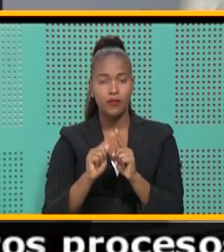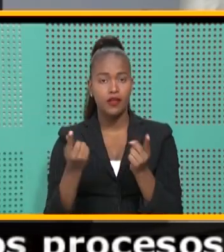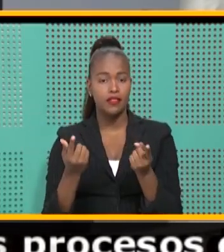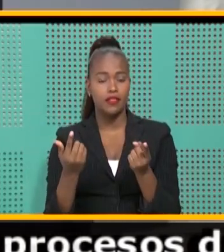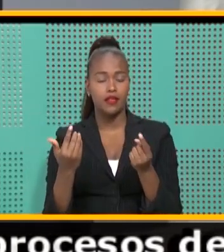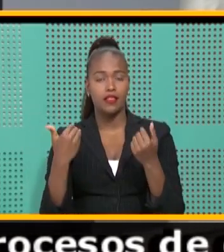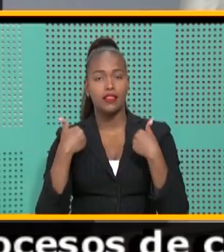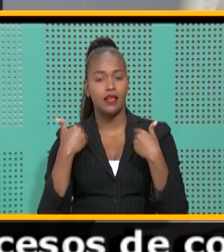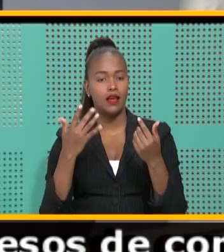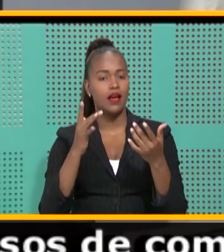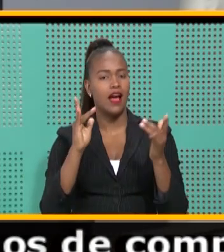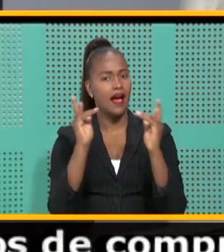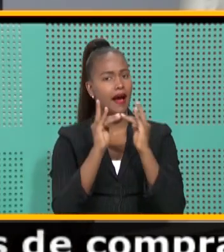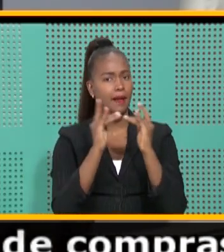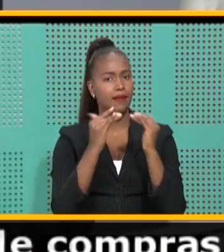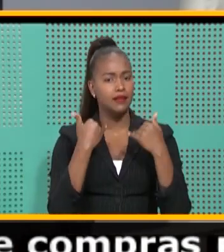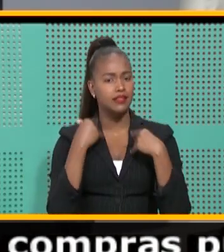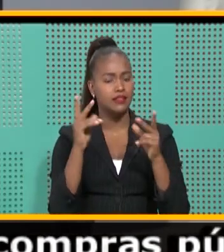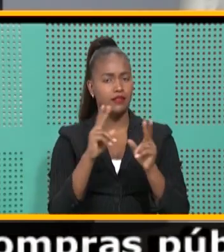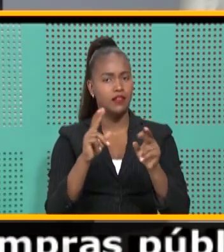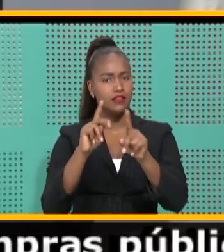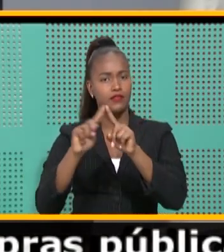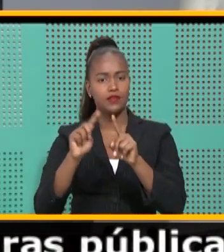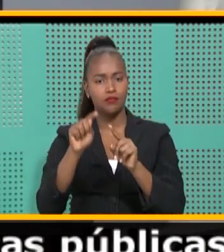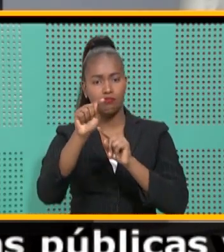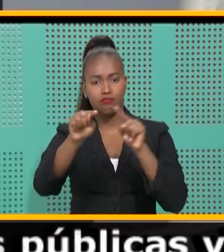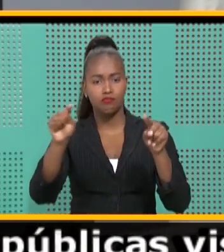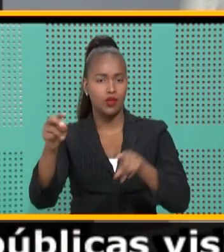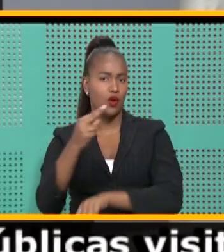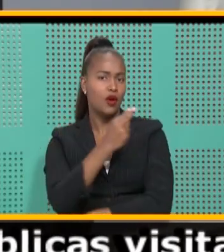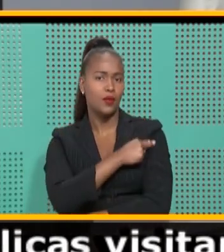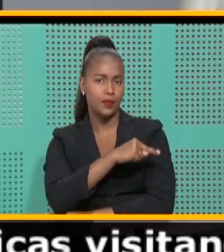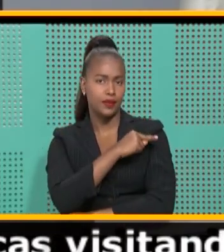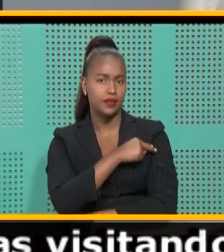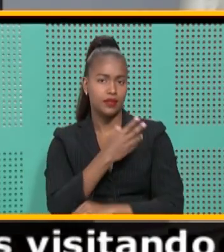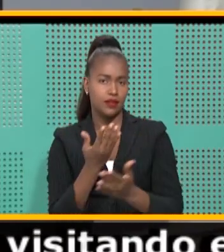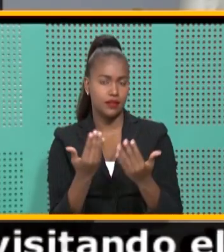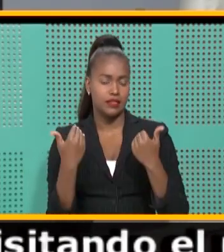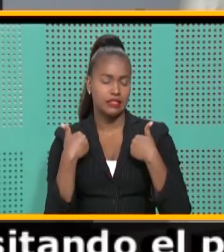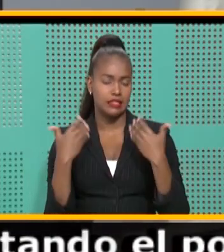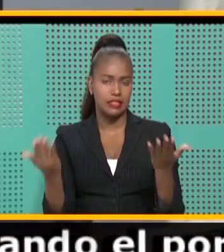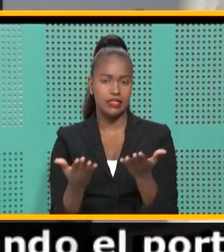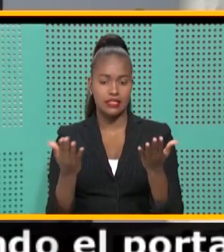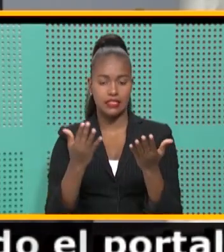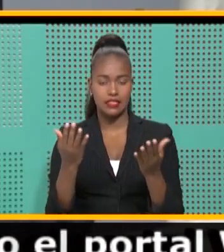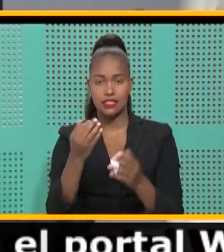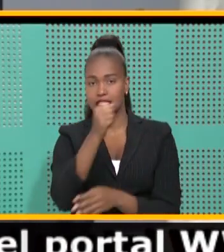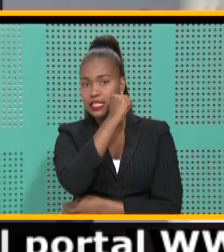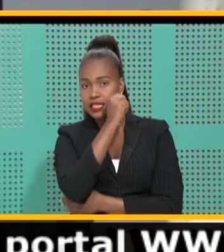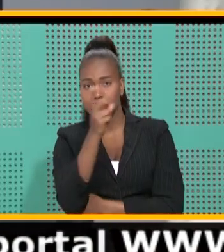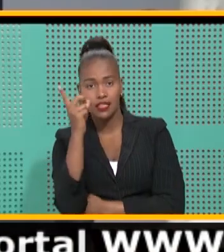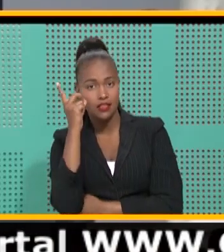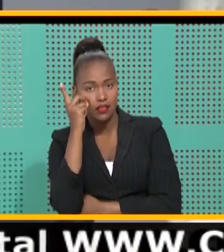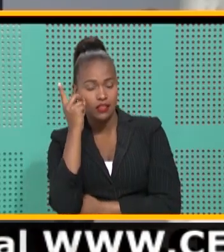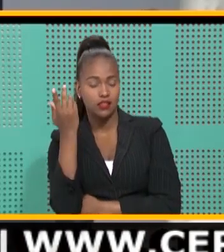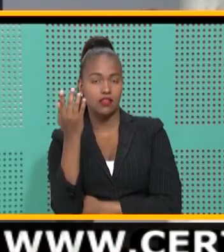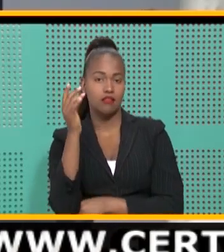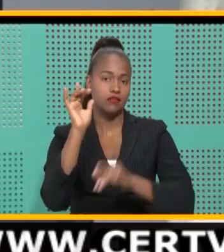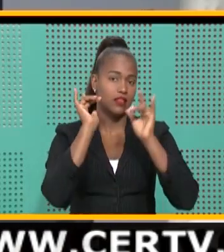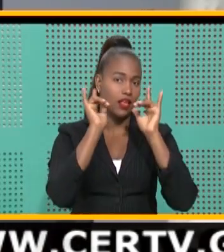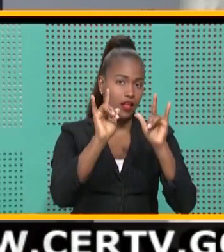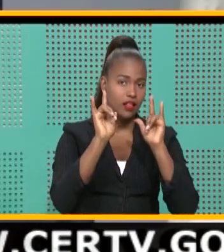las camas disponibles en algunos hospitales del Gran Santo Domingo, en